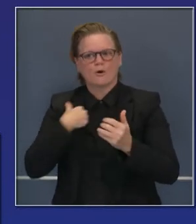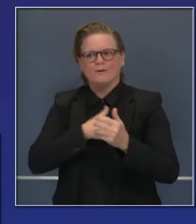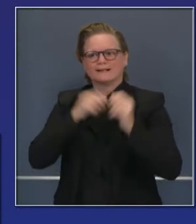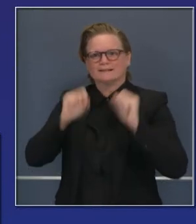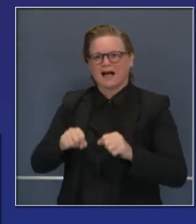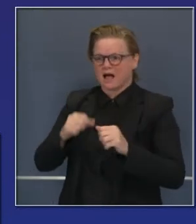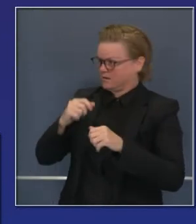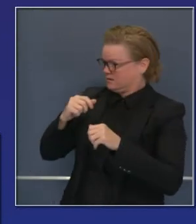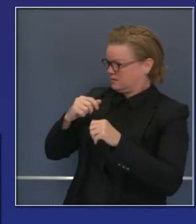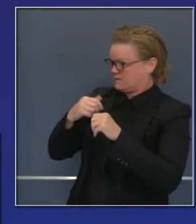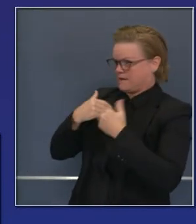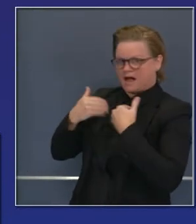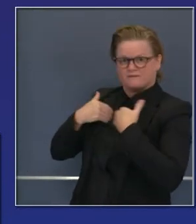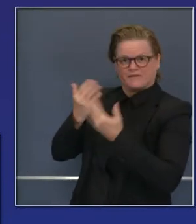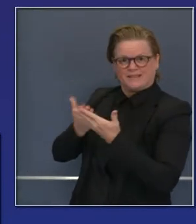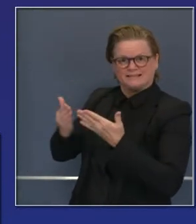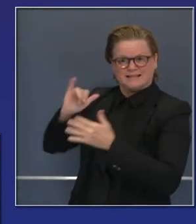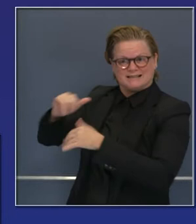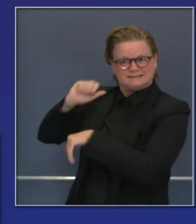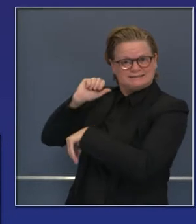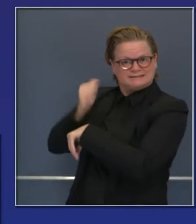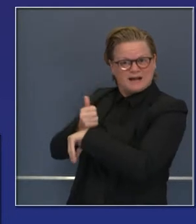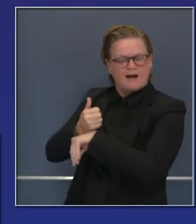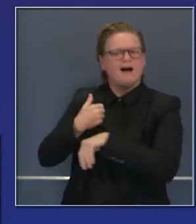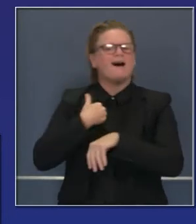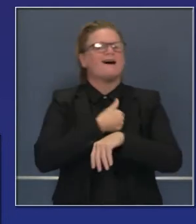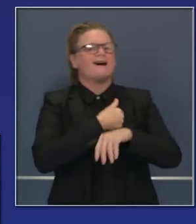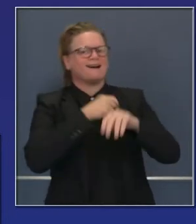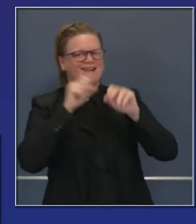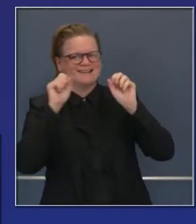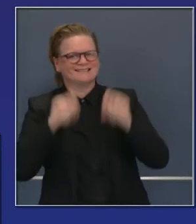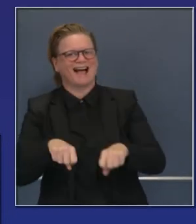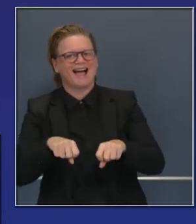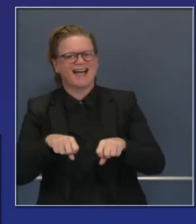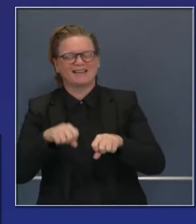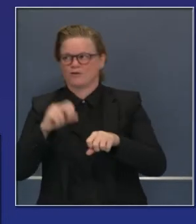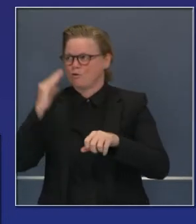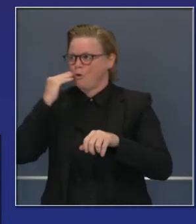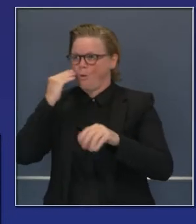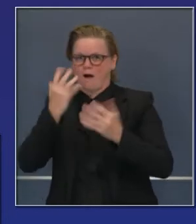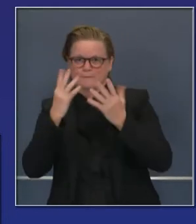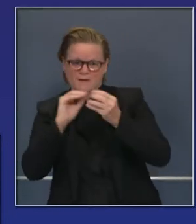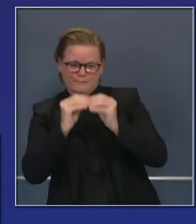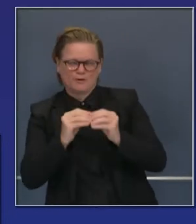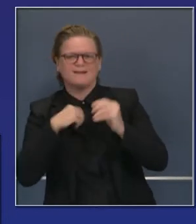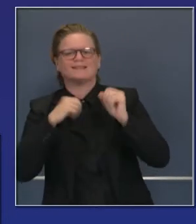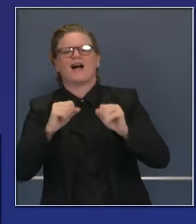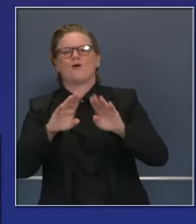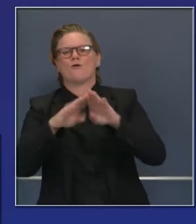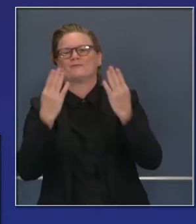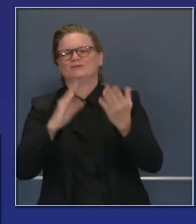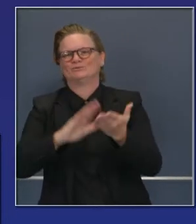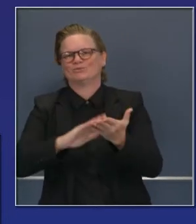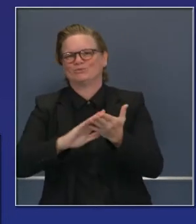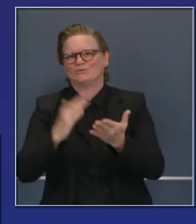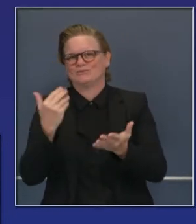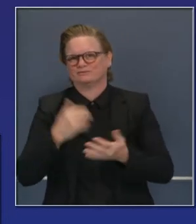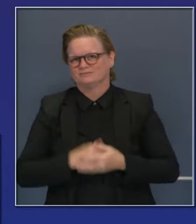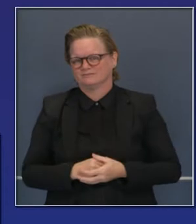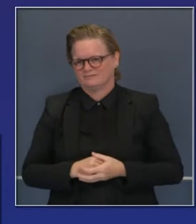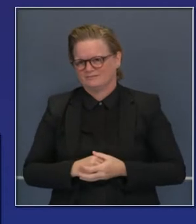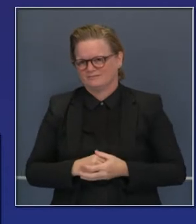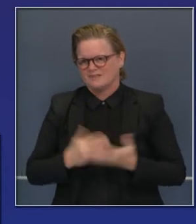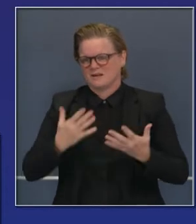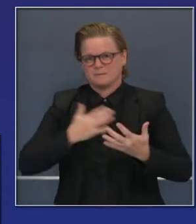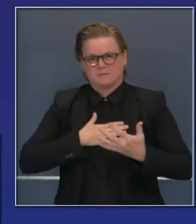para reaperturas sectoriales. Y claro, seguimos haciendo todo lo posible para obtener validadores, no solo del gobierno federal, sino